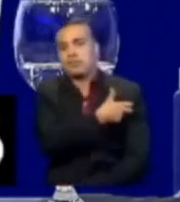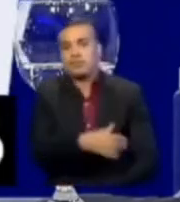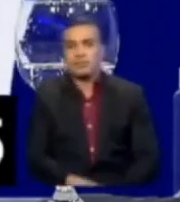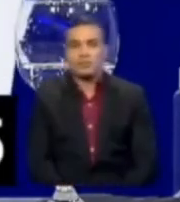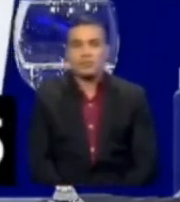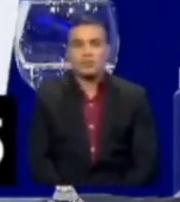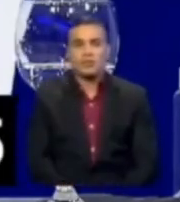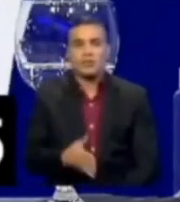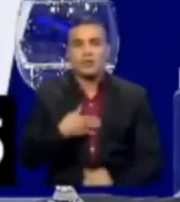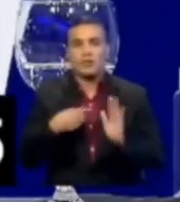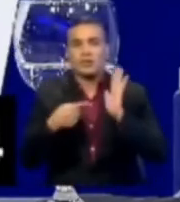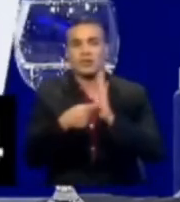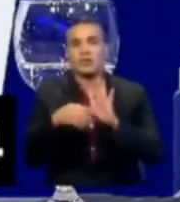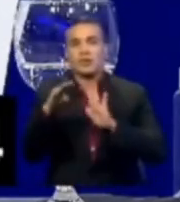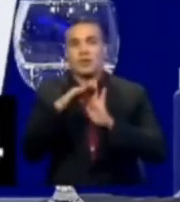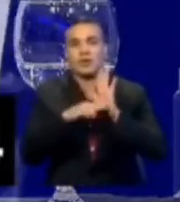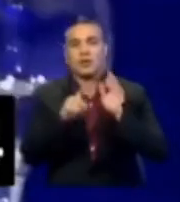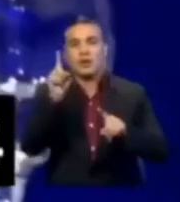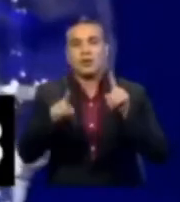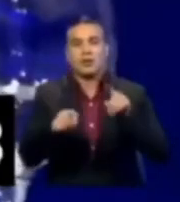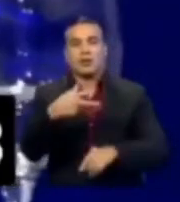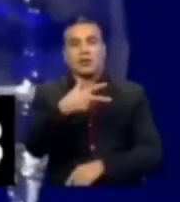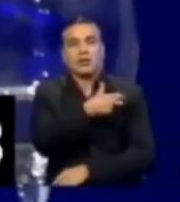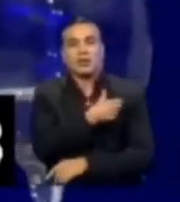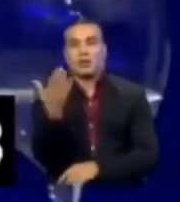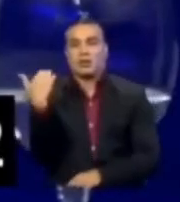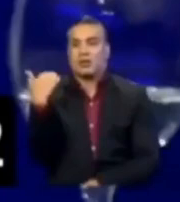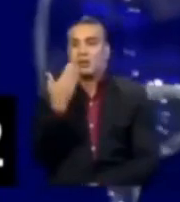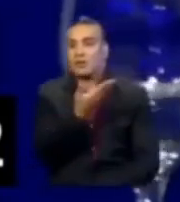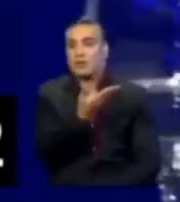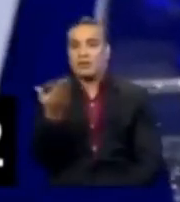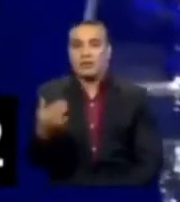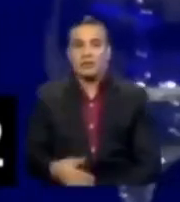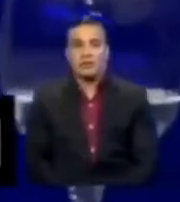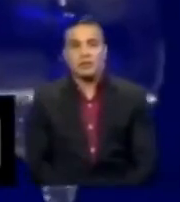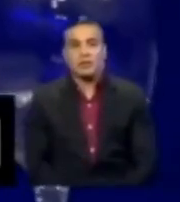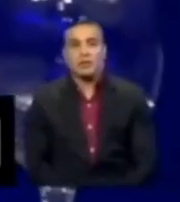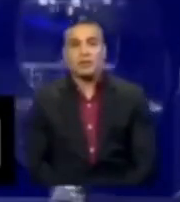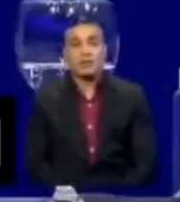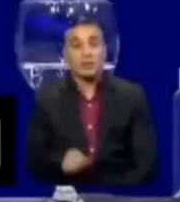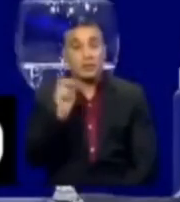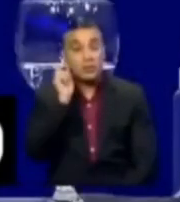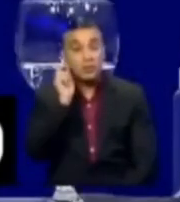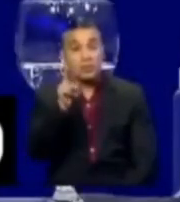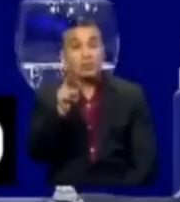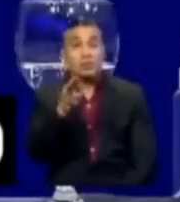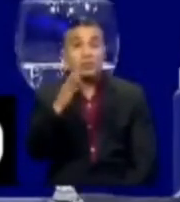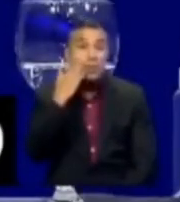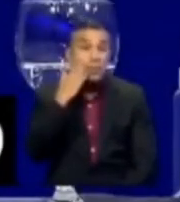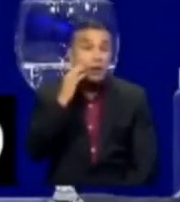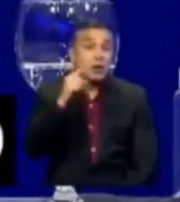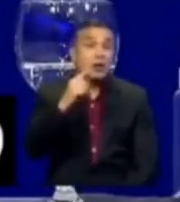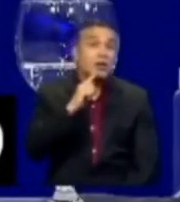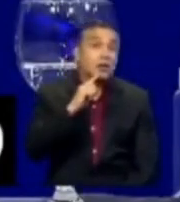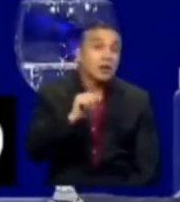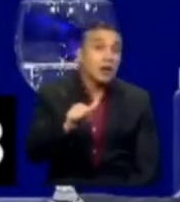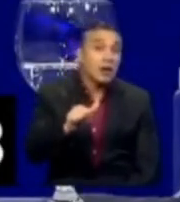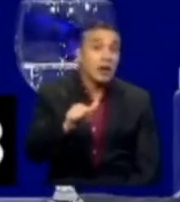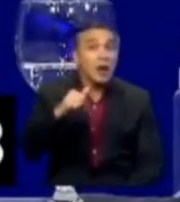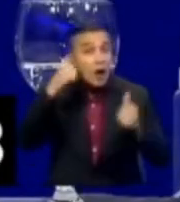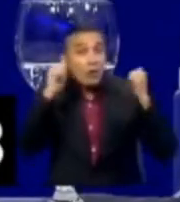Aquí está la lista de algunos de los vacunados recientemente. Ustedes ven ahí a su madre, a su tía, a su abuela.